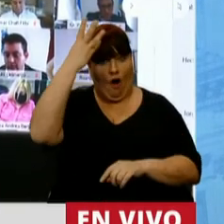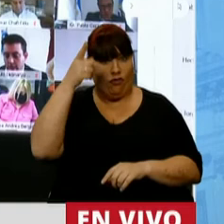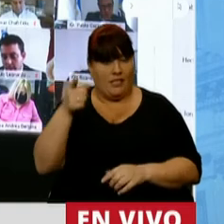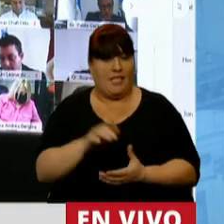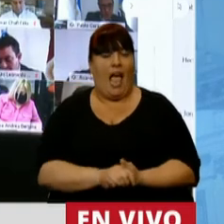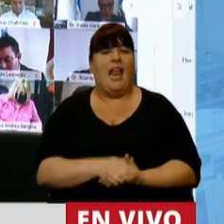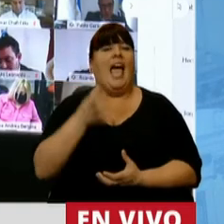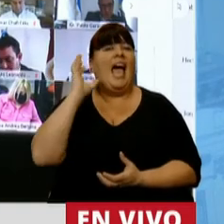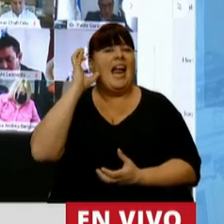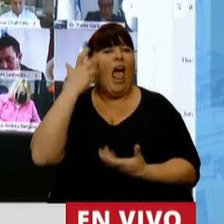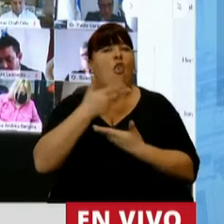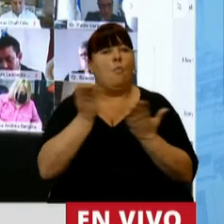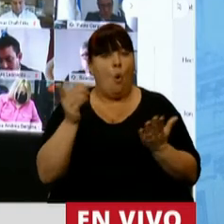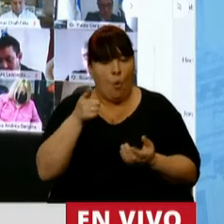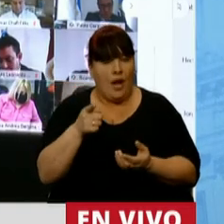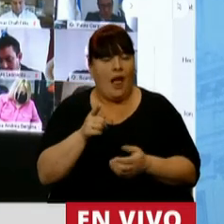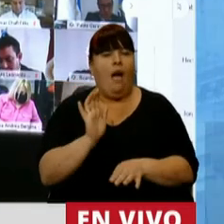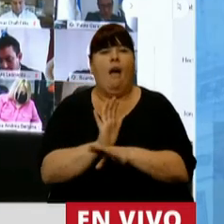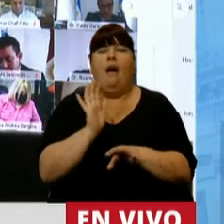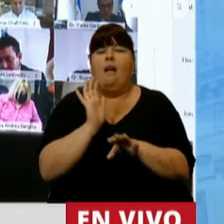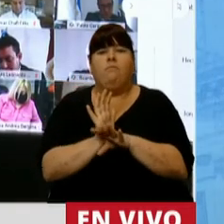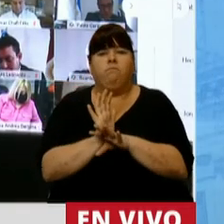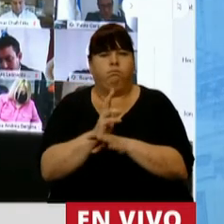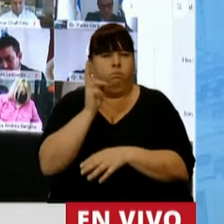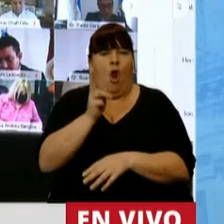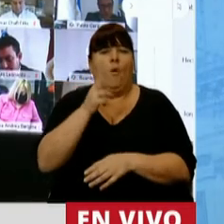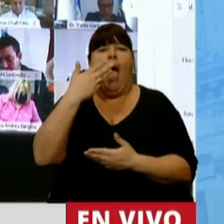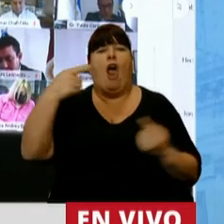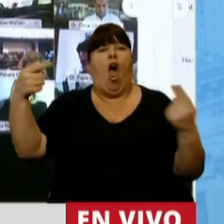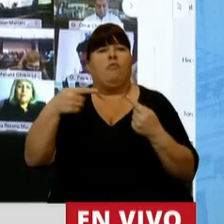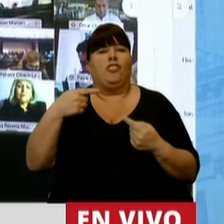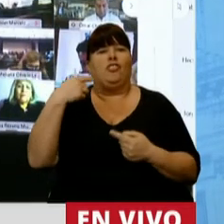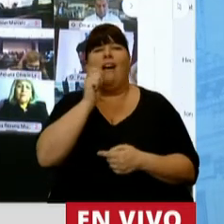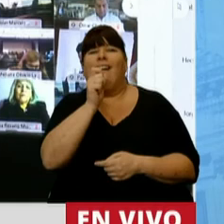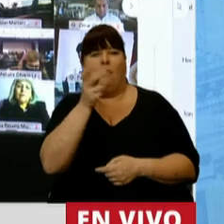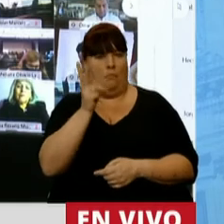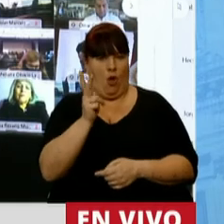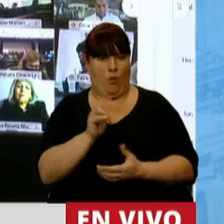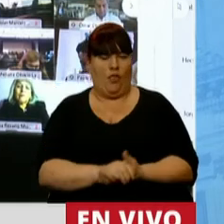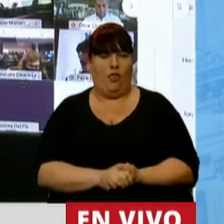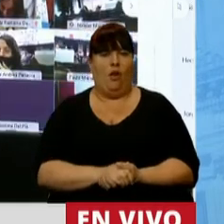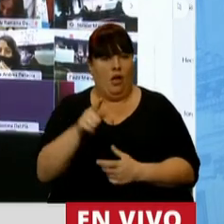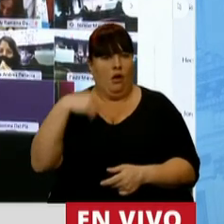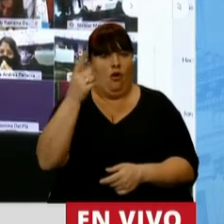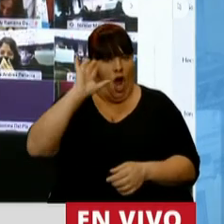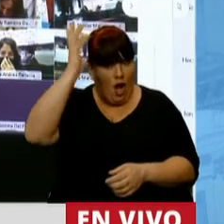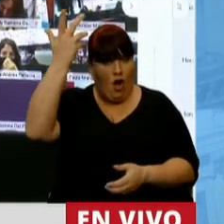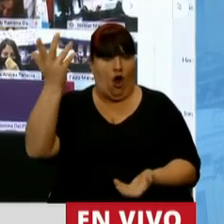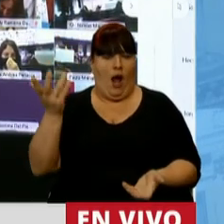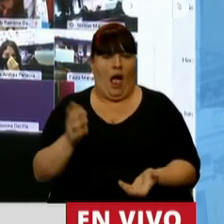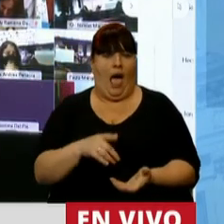y la radio pública está absolutamente vedada a las voces de la oposición. Y esto enojó mucho